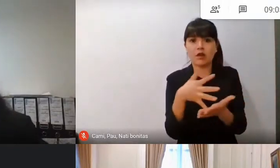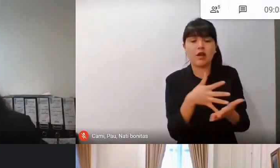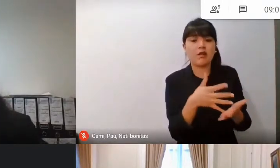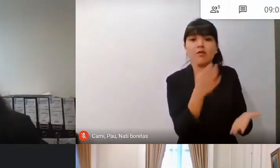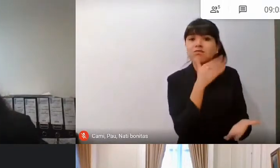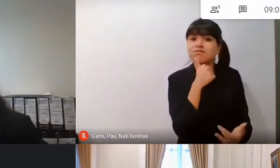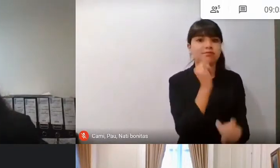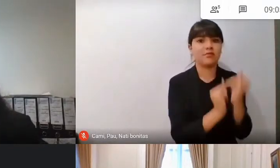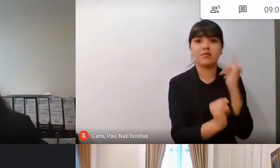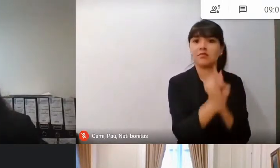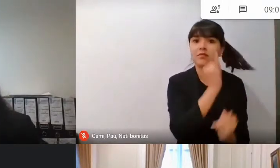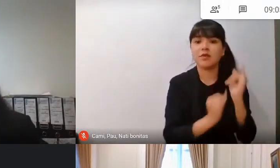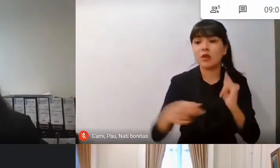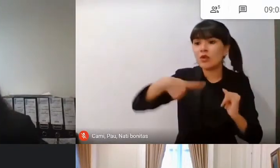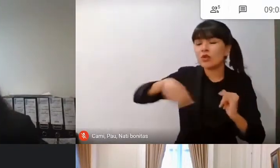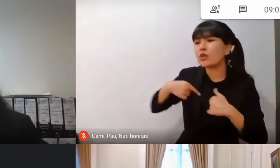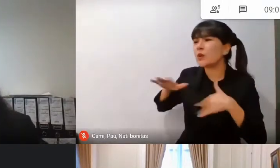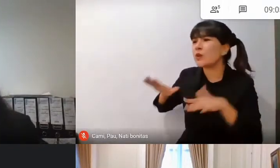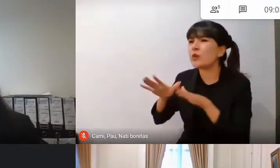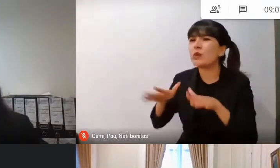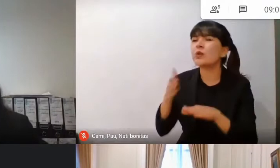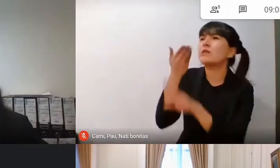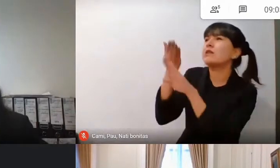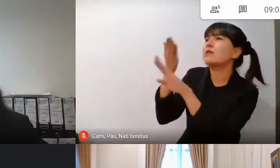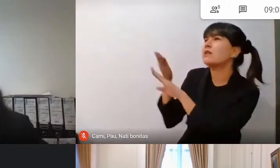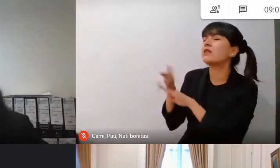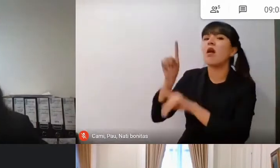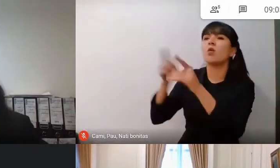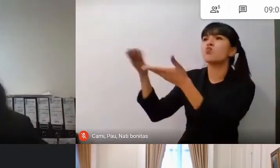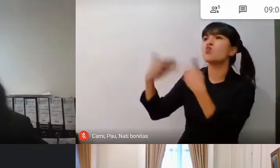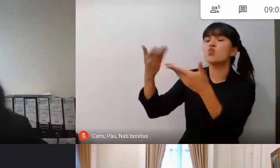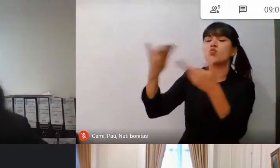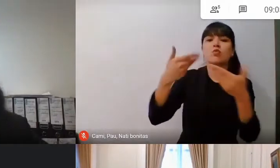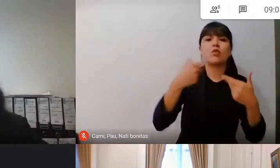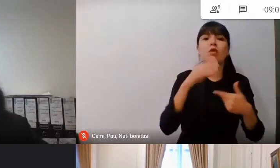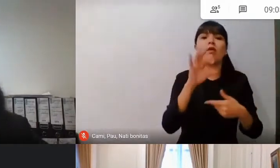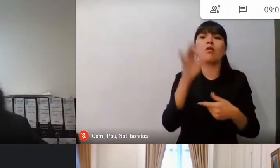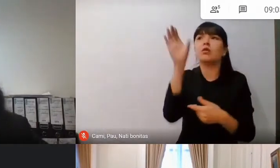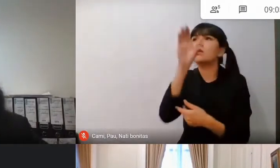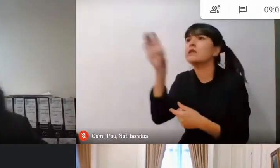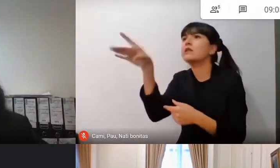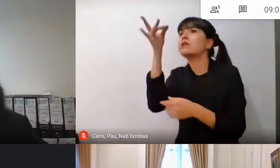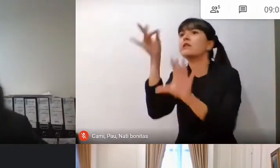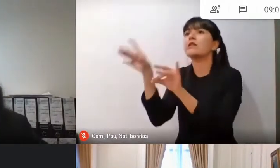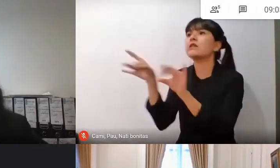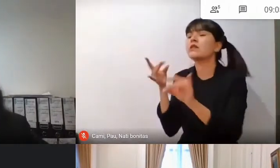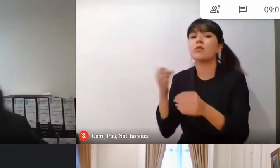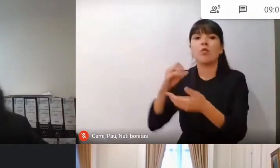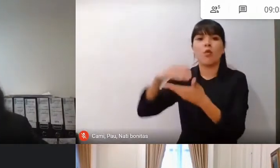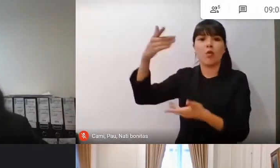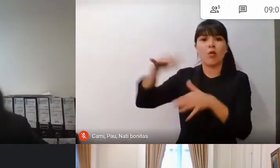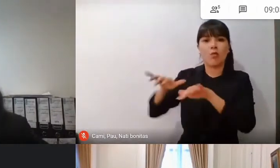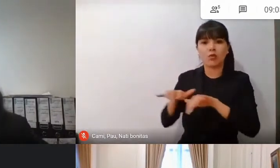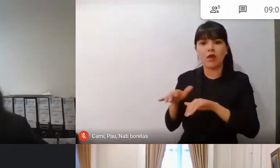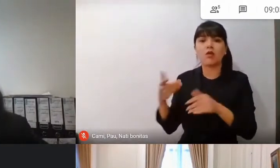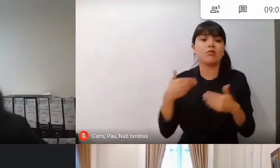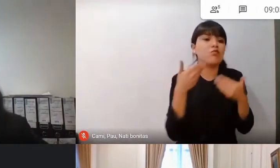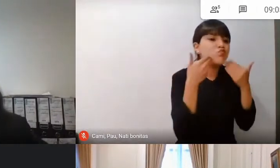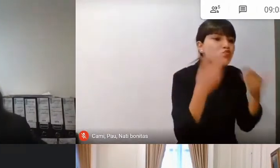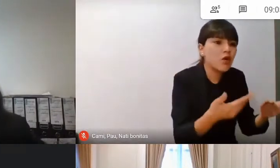consiguiendo donaciones, intentando llegar con computadores a los alumnos más vulnerables con chip.